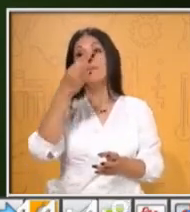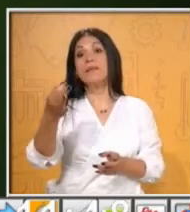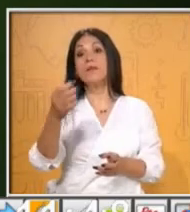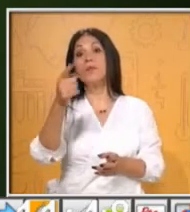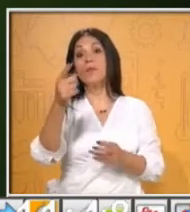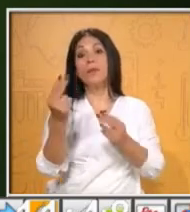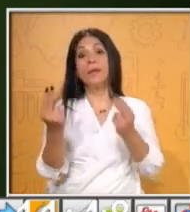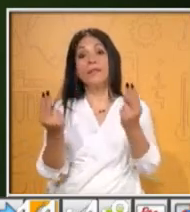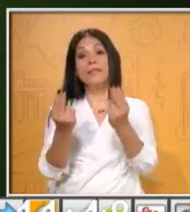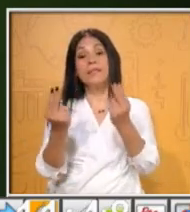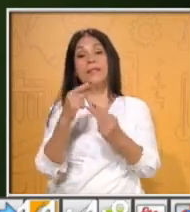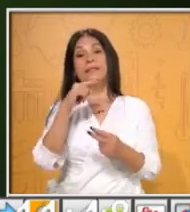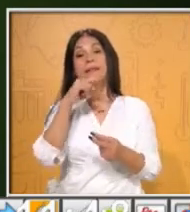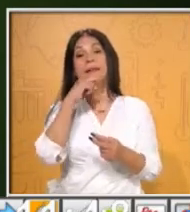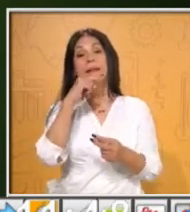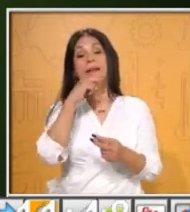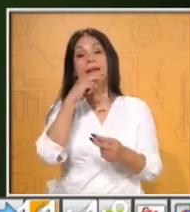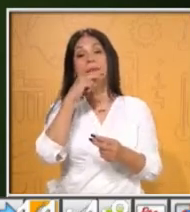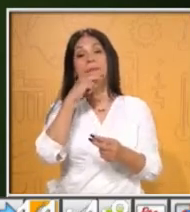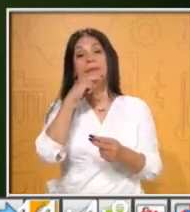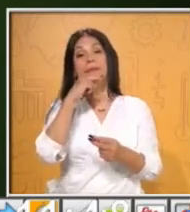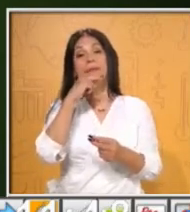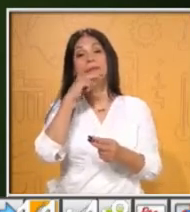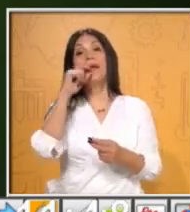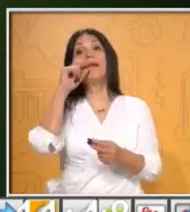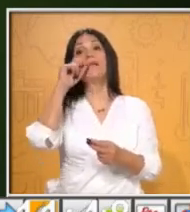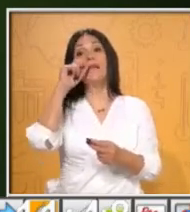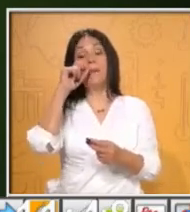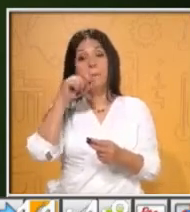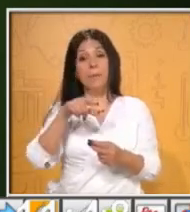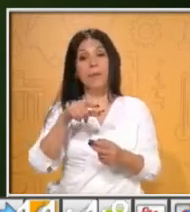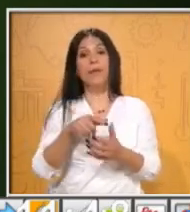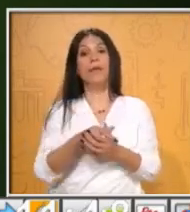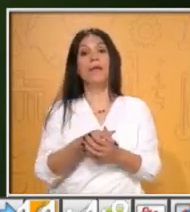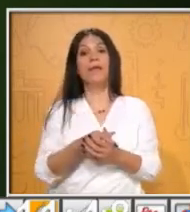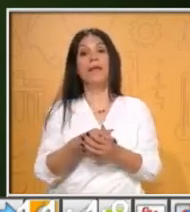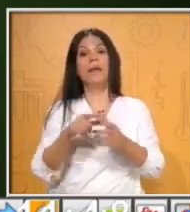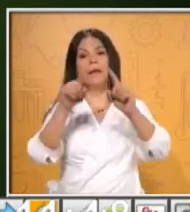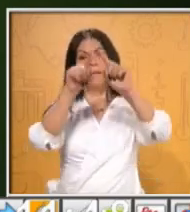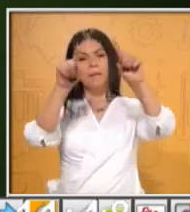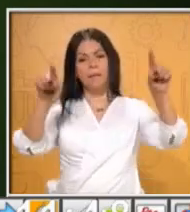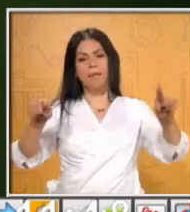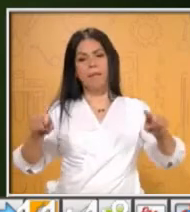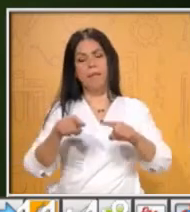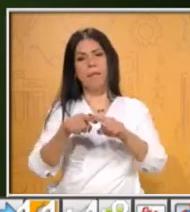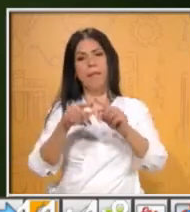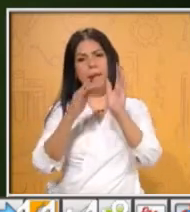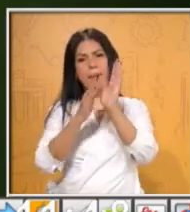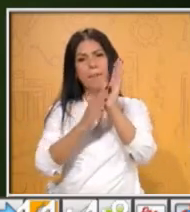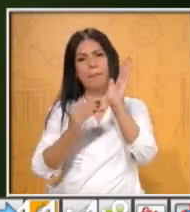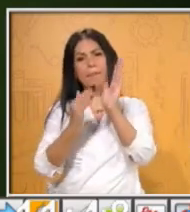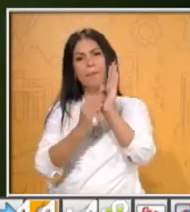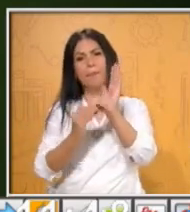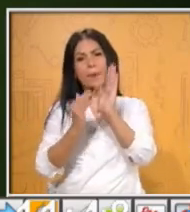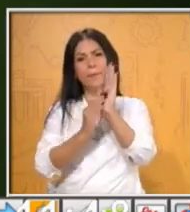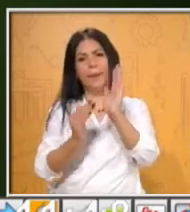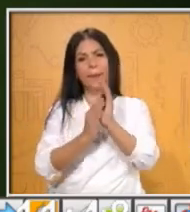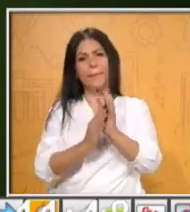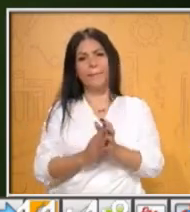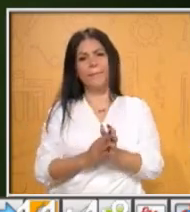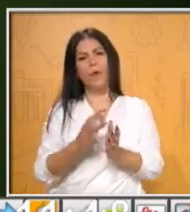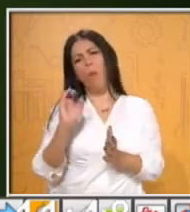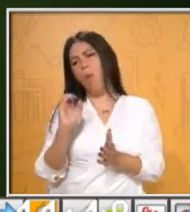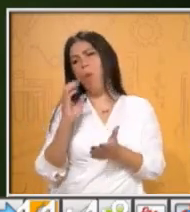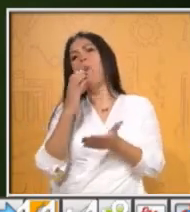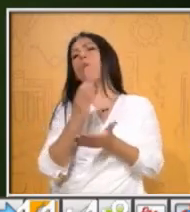necesitar lápiz y vas a necesitar ya sea una hoja de la libreta o alguna hoja de papel. A te